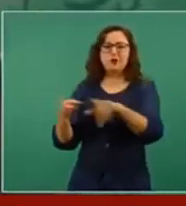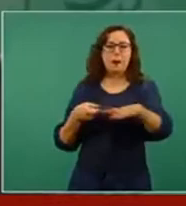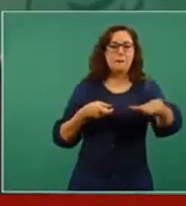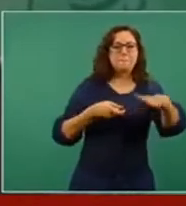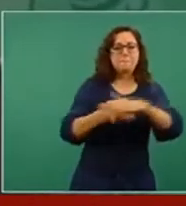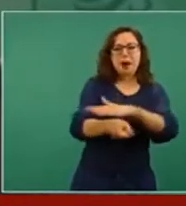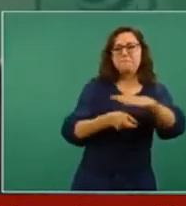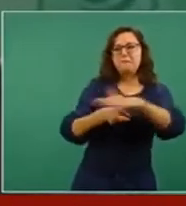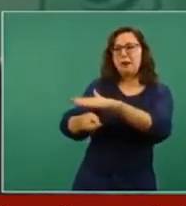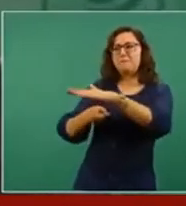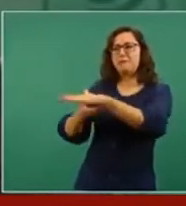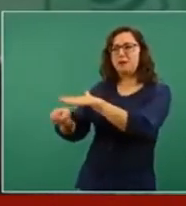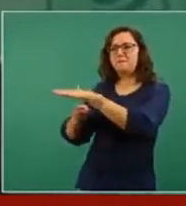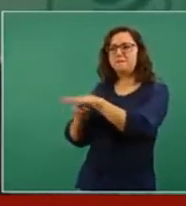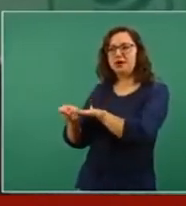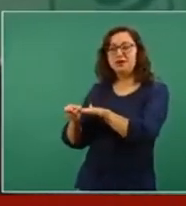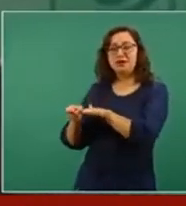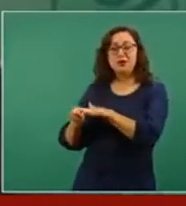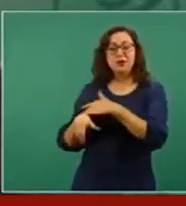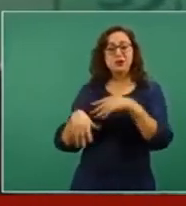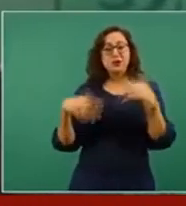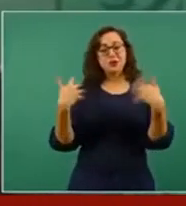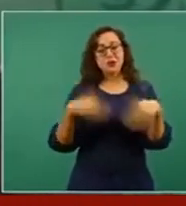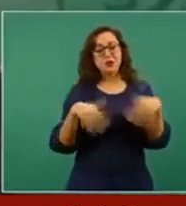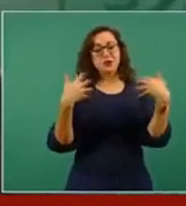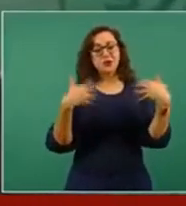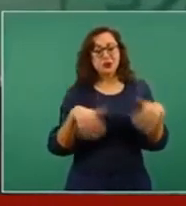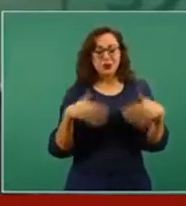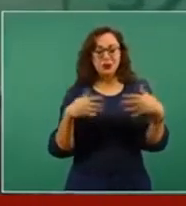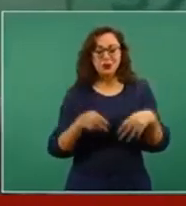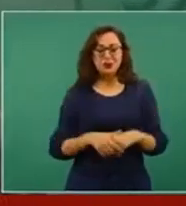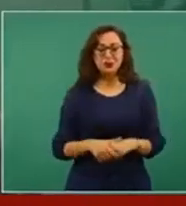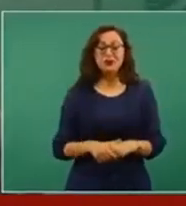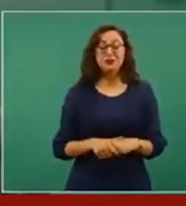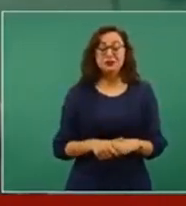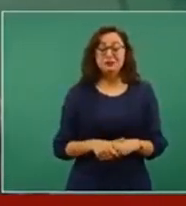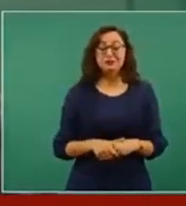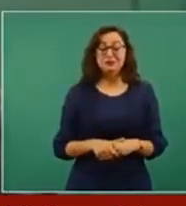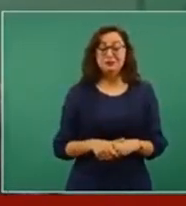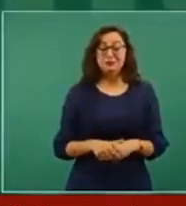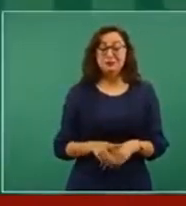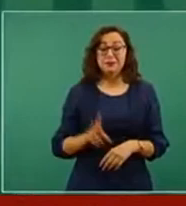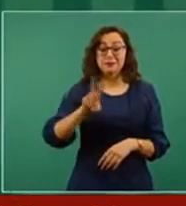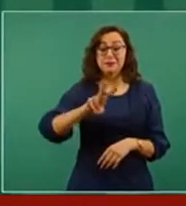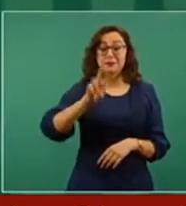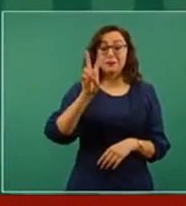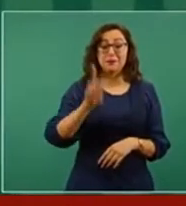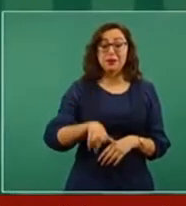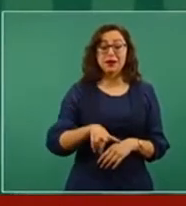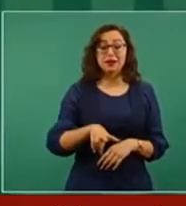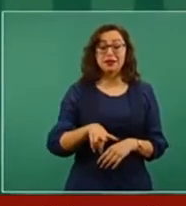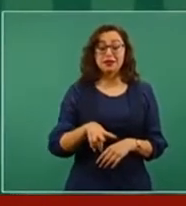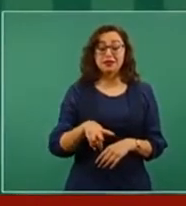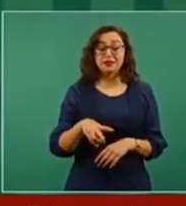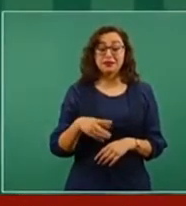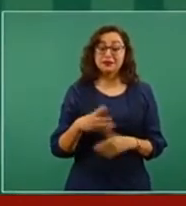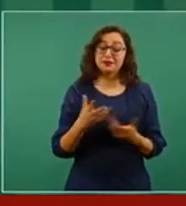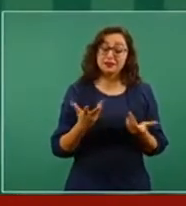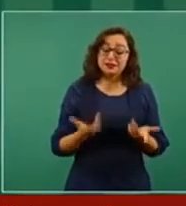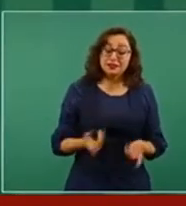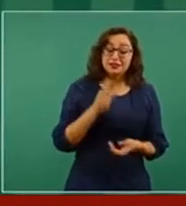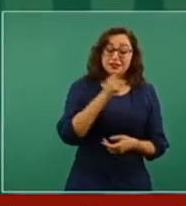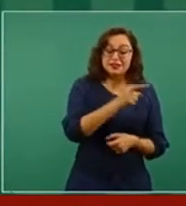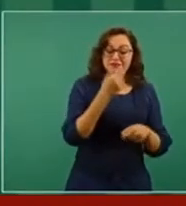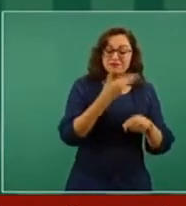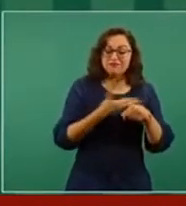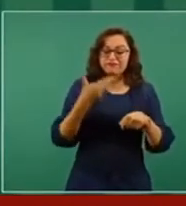ese procedimiento, para decirlo amablemente, esas